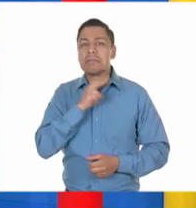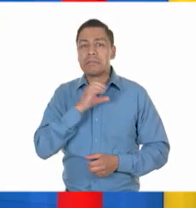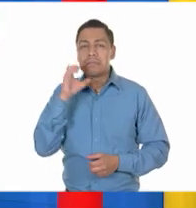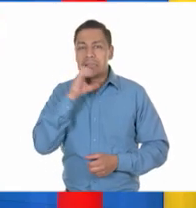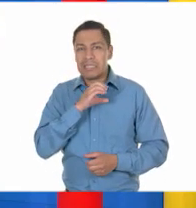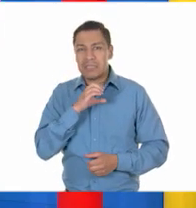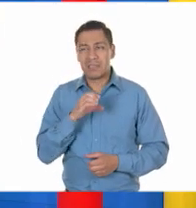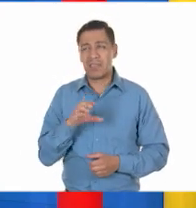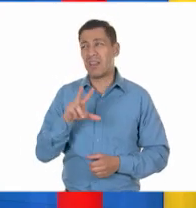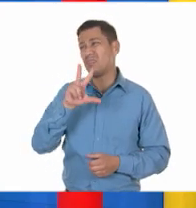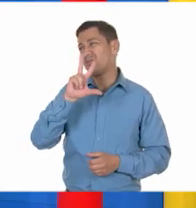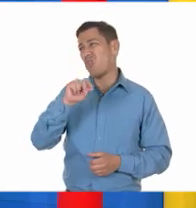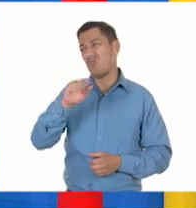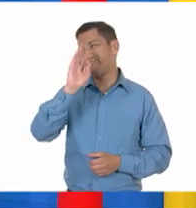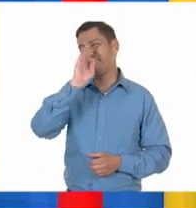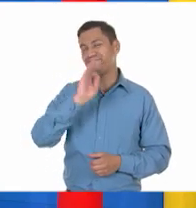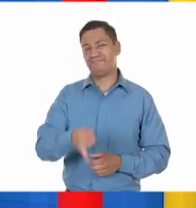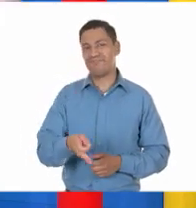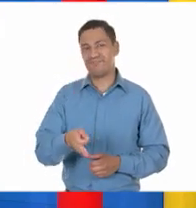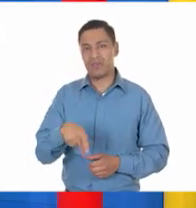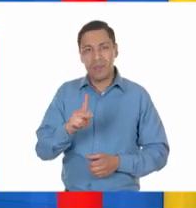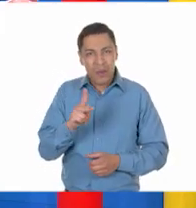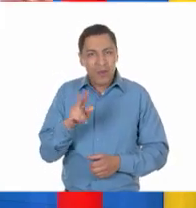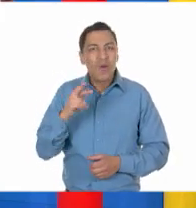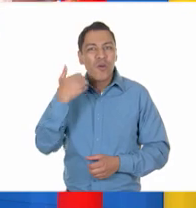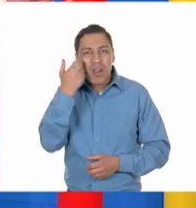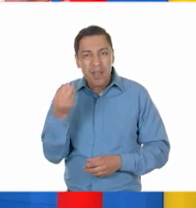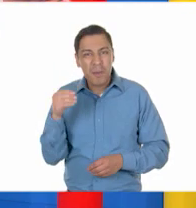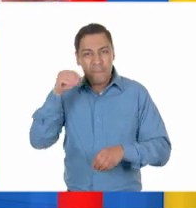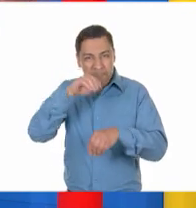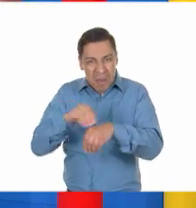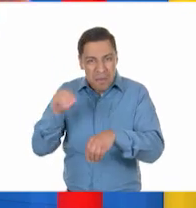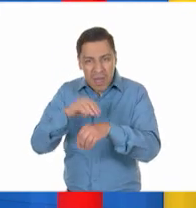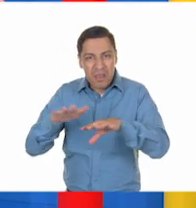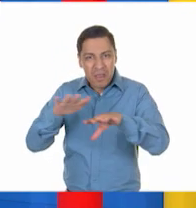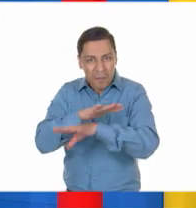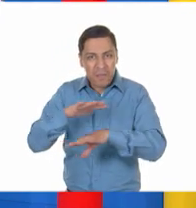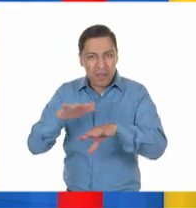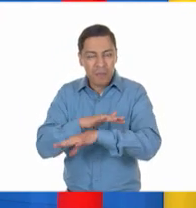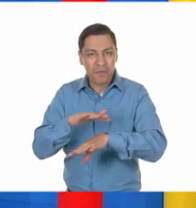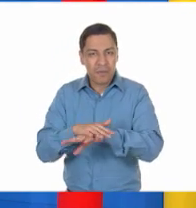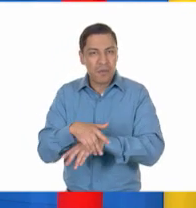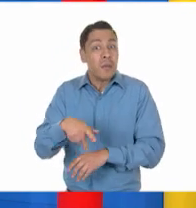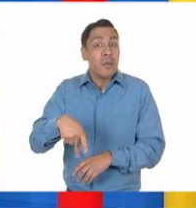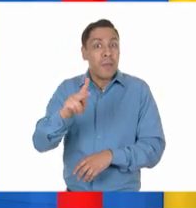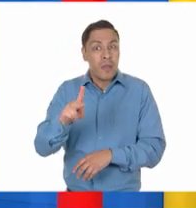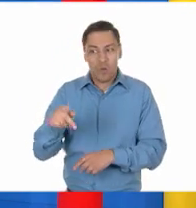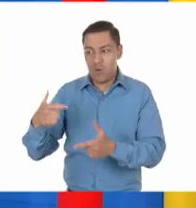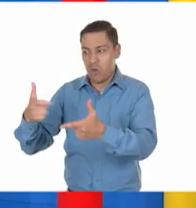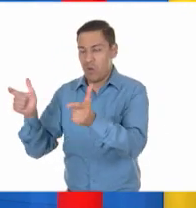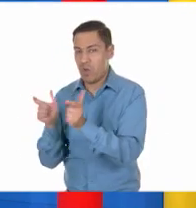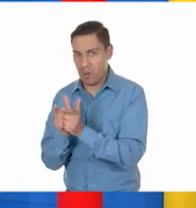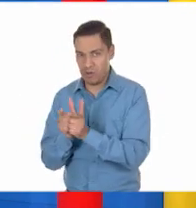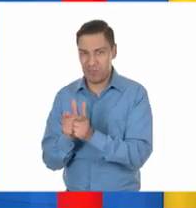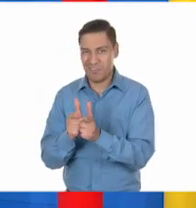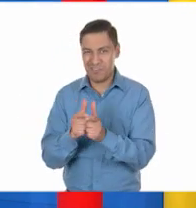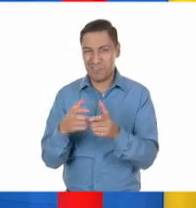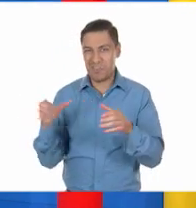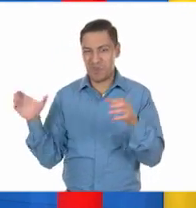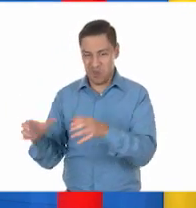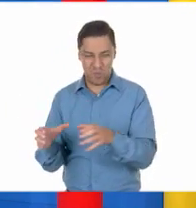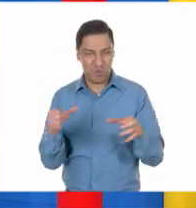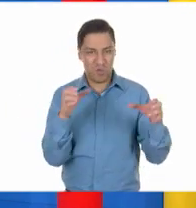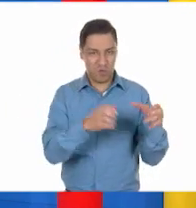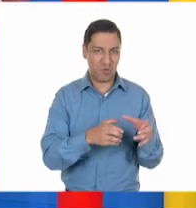una nueva Constitución. Más bien, él quería reformar la anterior, la que ya existía. Pero el trabajo de los diputados llevó a obtener una